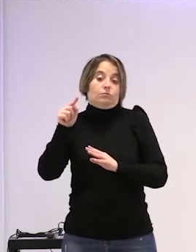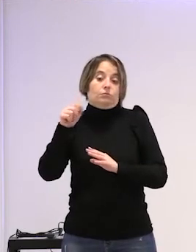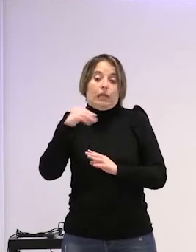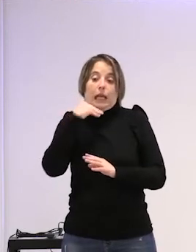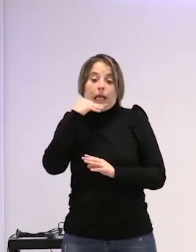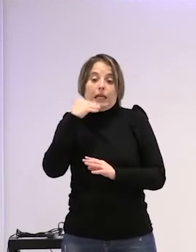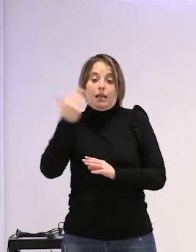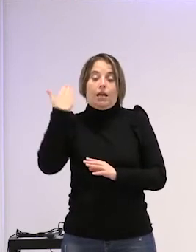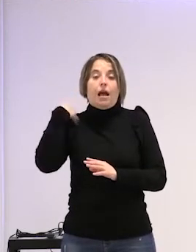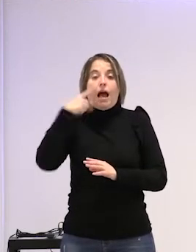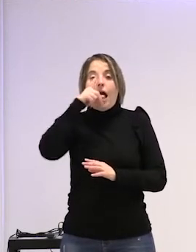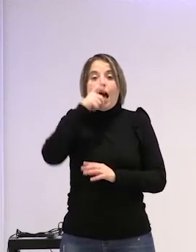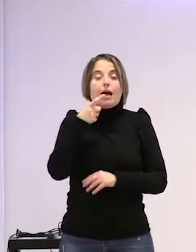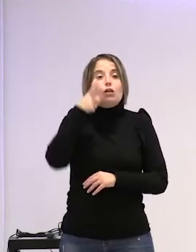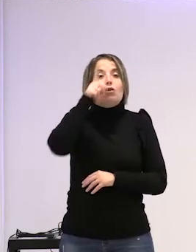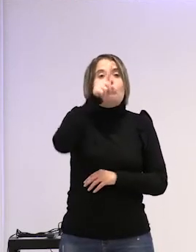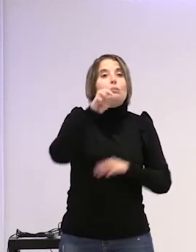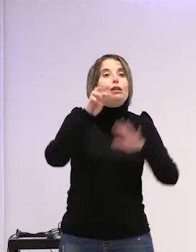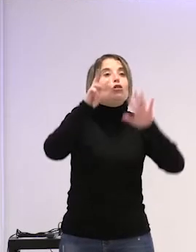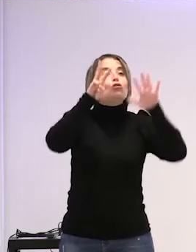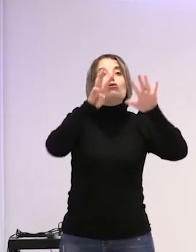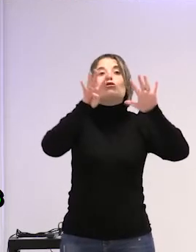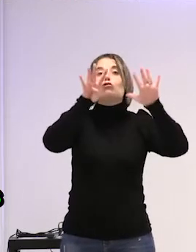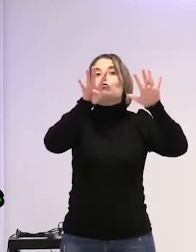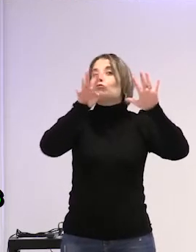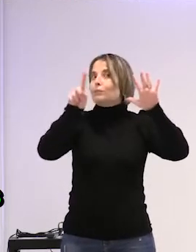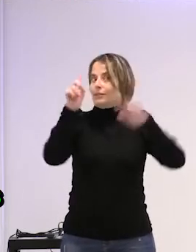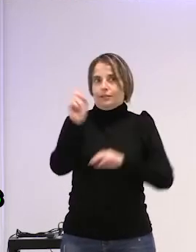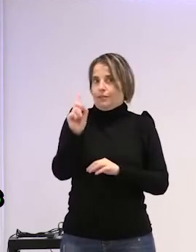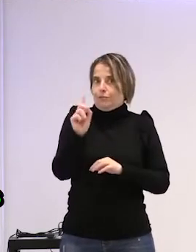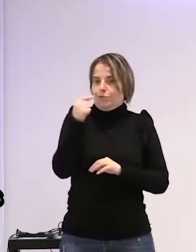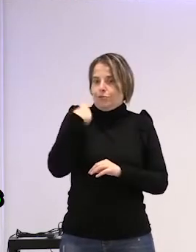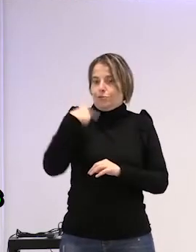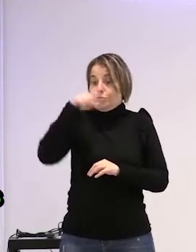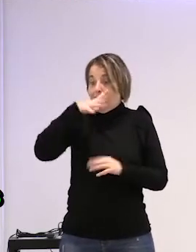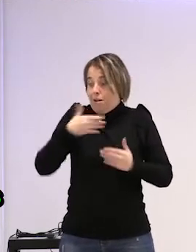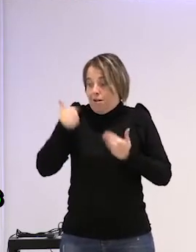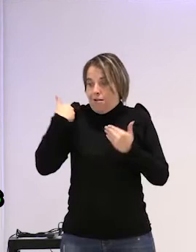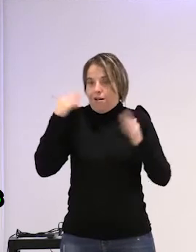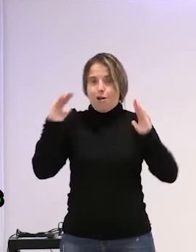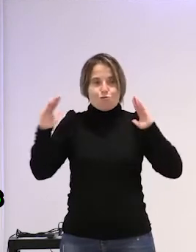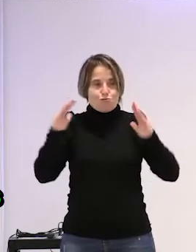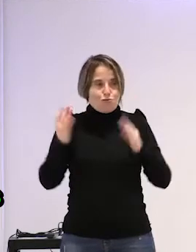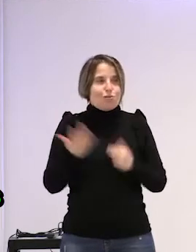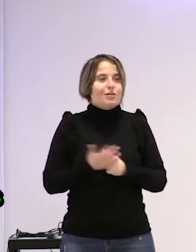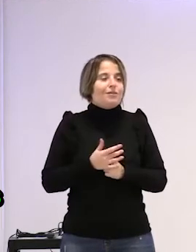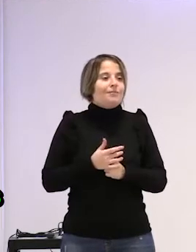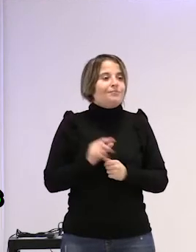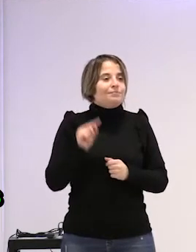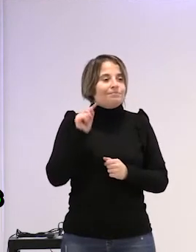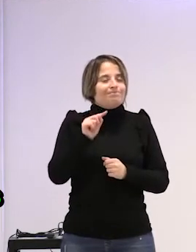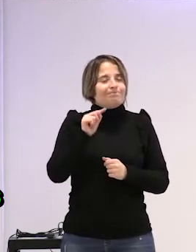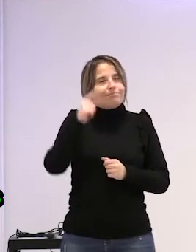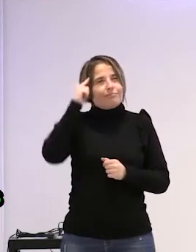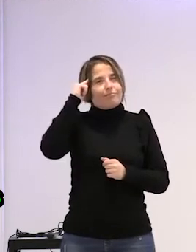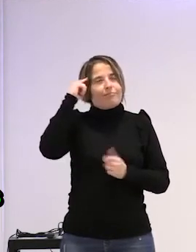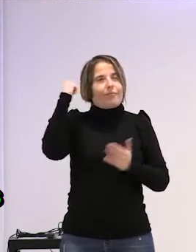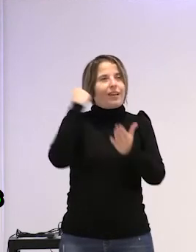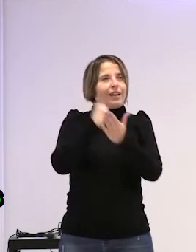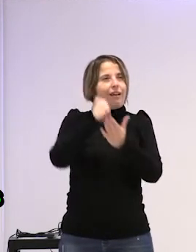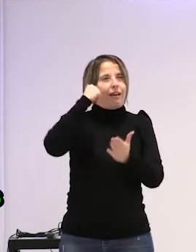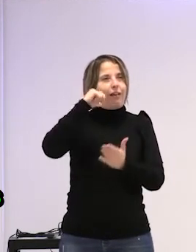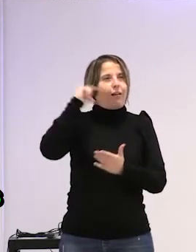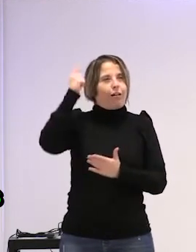¿no? de 1896 ¿eh? o sea para que veamos cómo estas ideas que